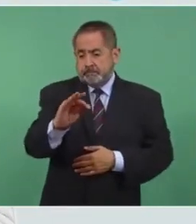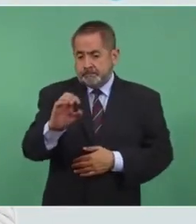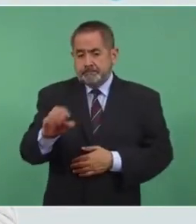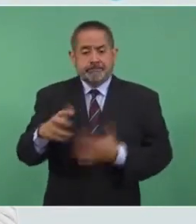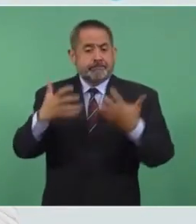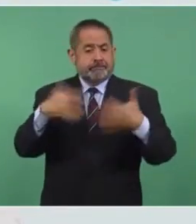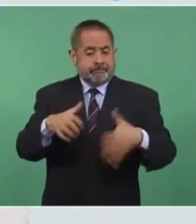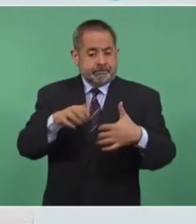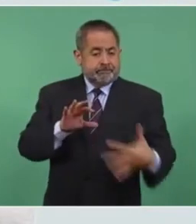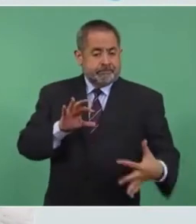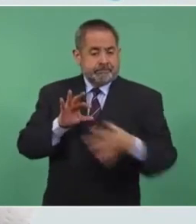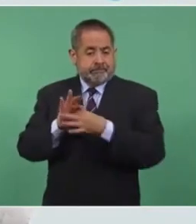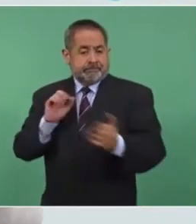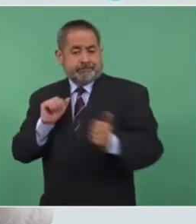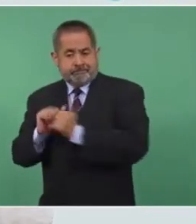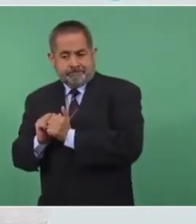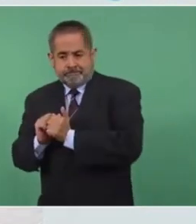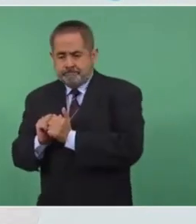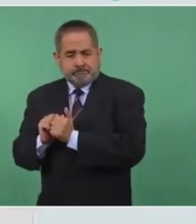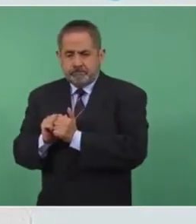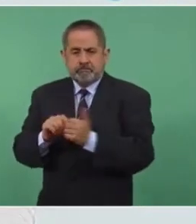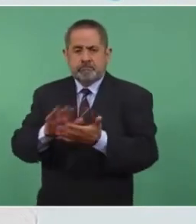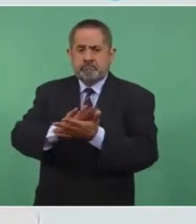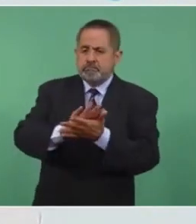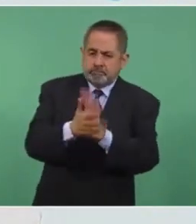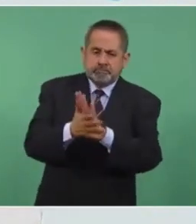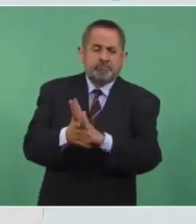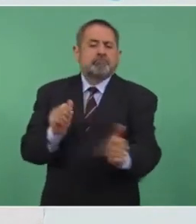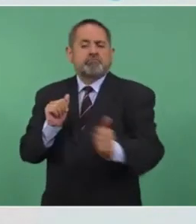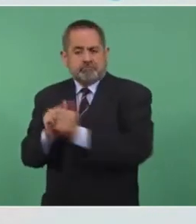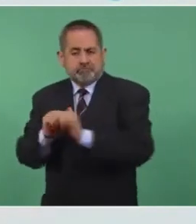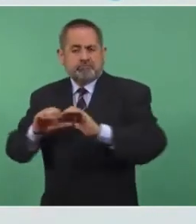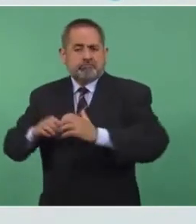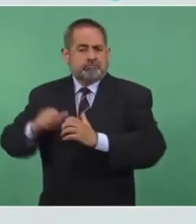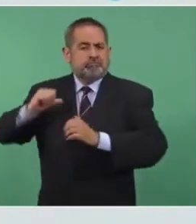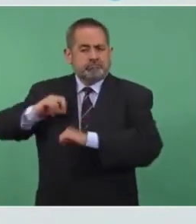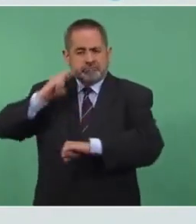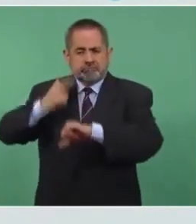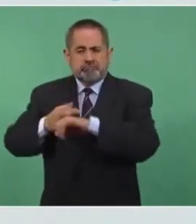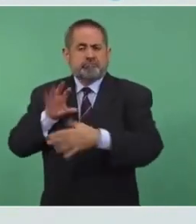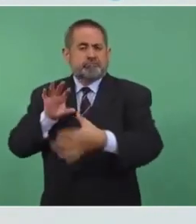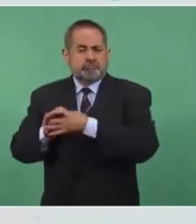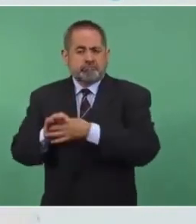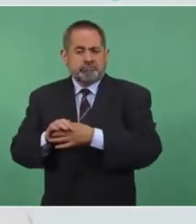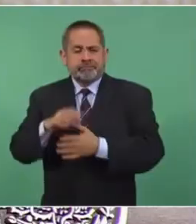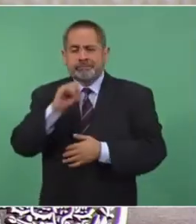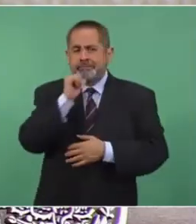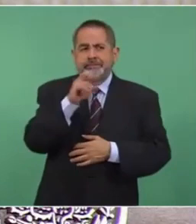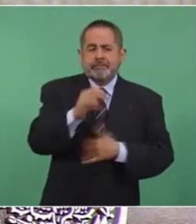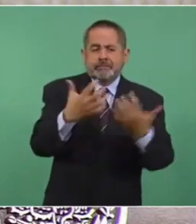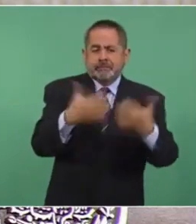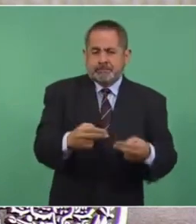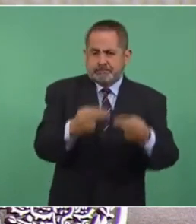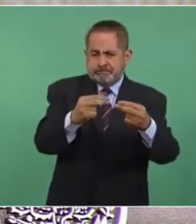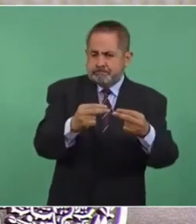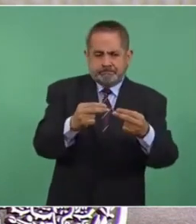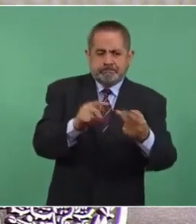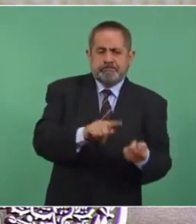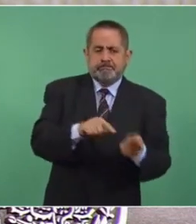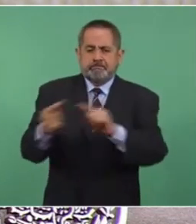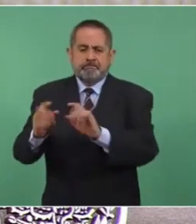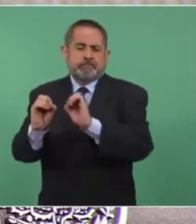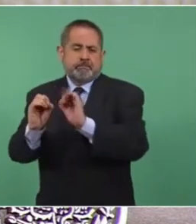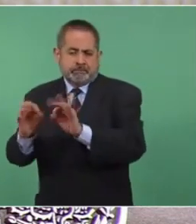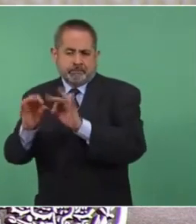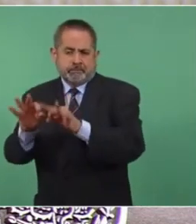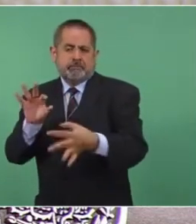productiva del Estado a un organismo del Estado. ¿Y en qué consiste este cambio? En el 2013, en la